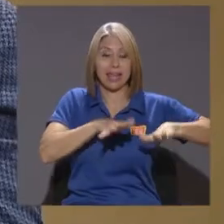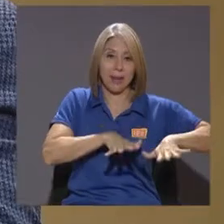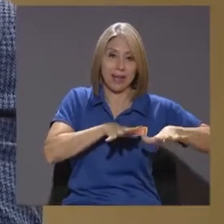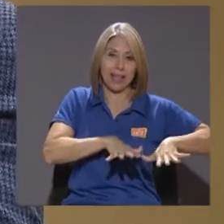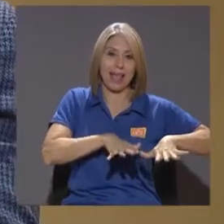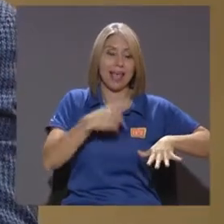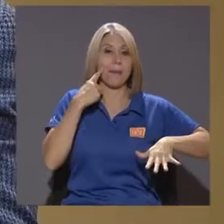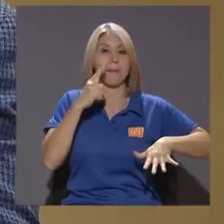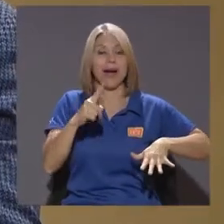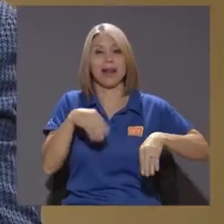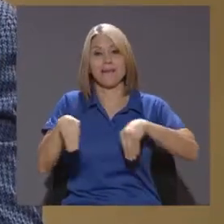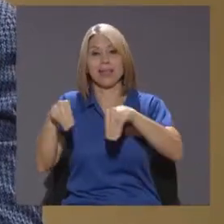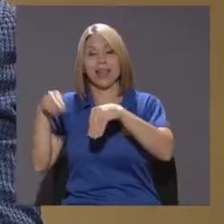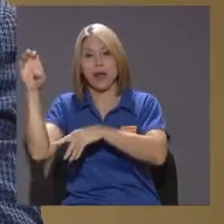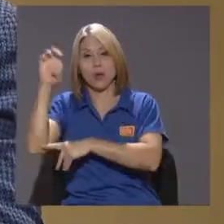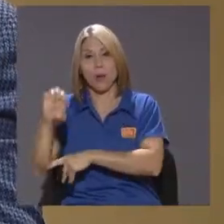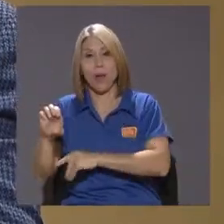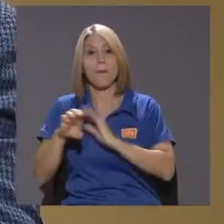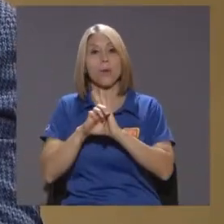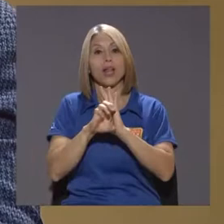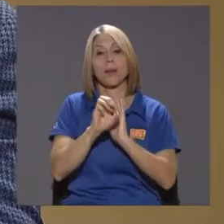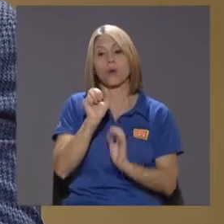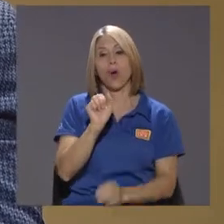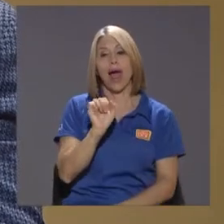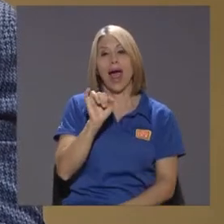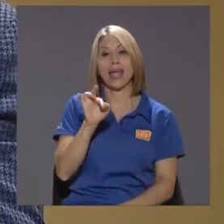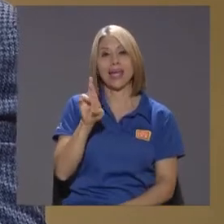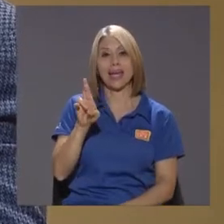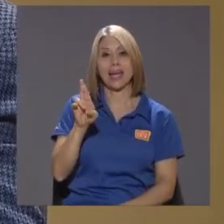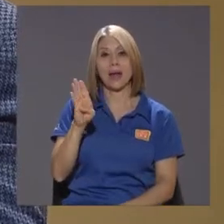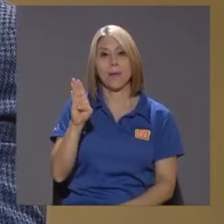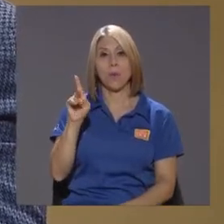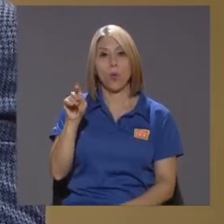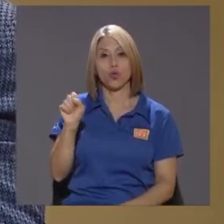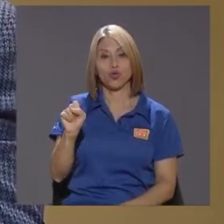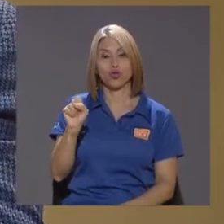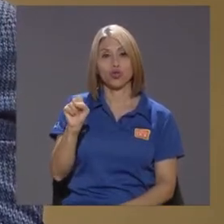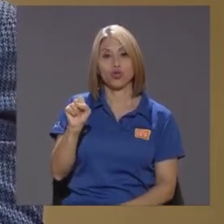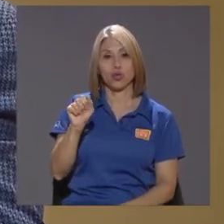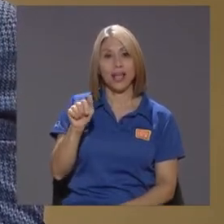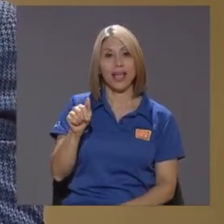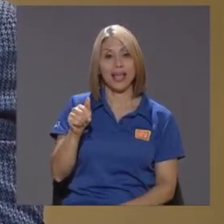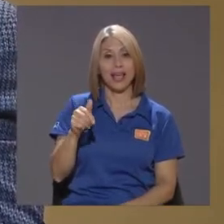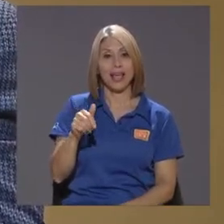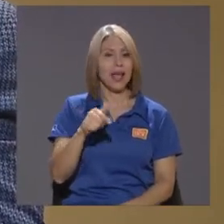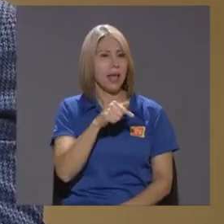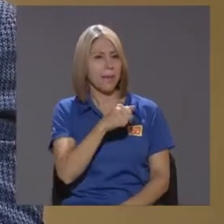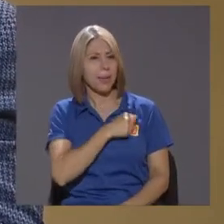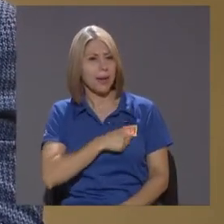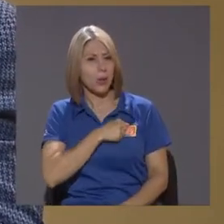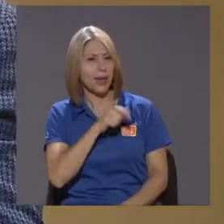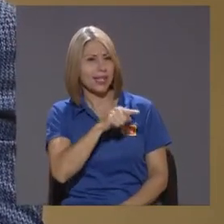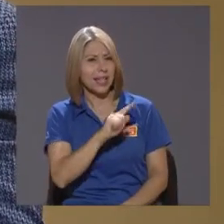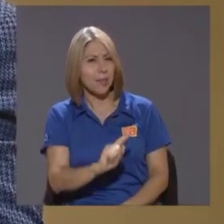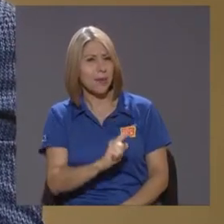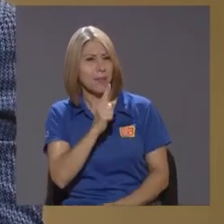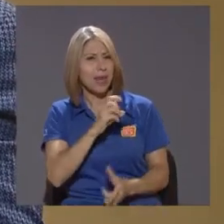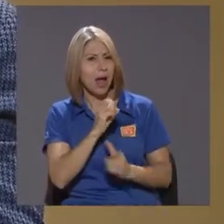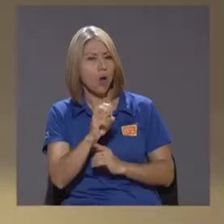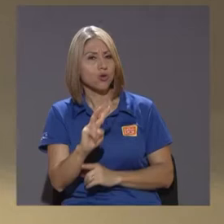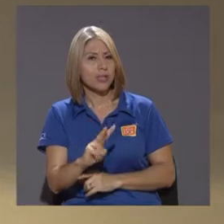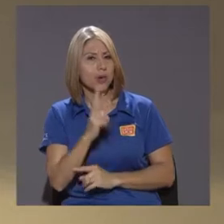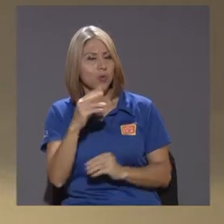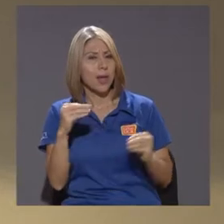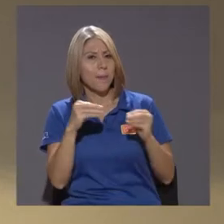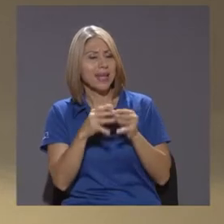El caso De Airbus Por ejemplo Que tiene En En Gran Bretaña Perdón Esa la primera O segunda Más grande